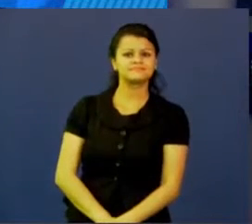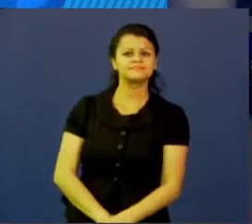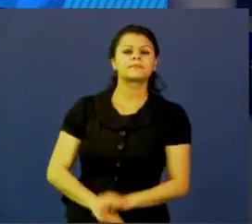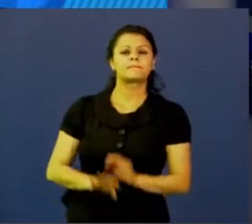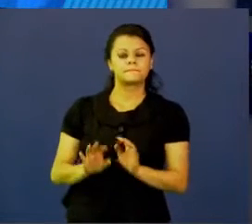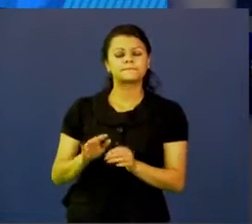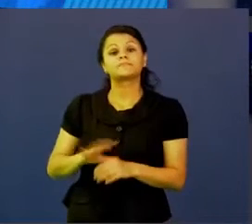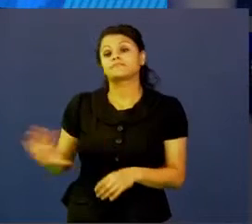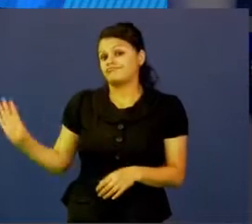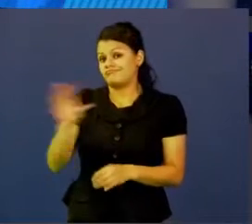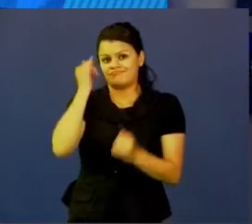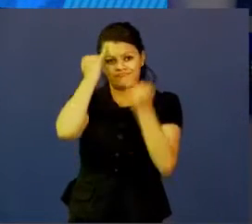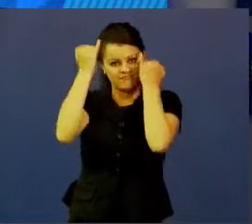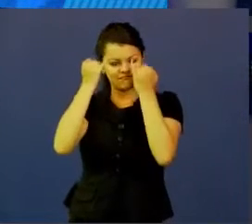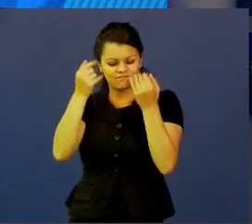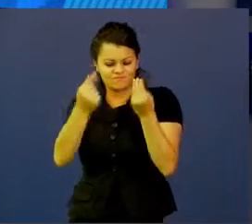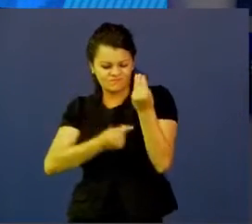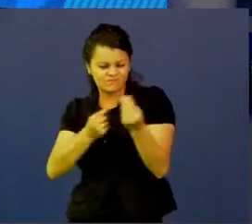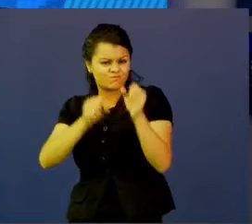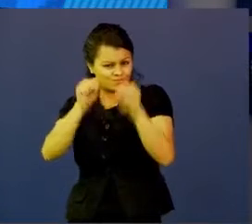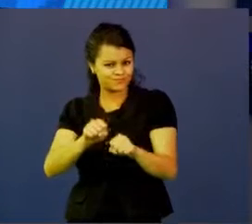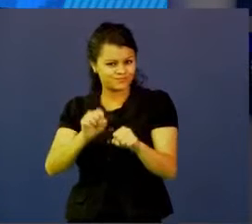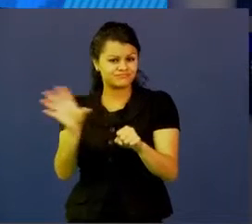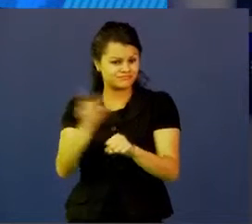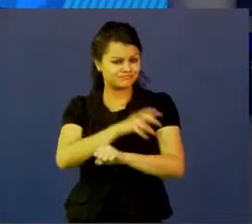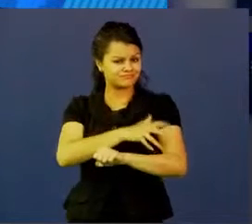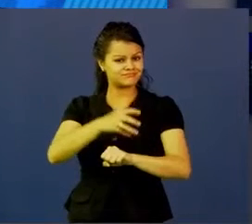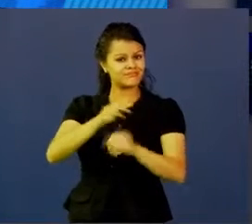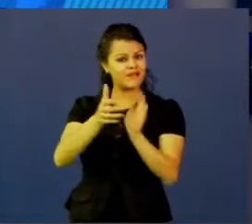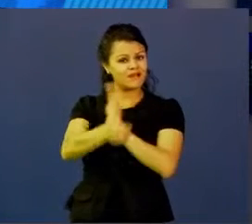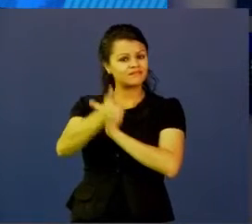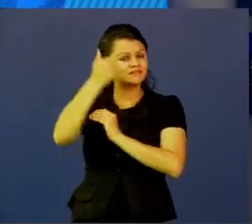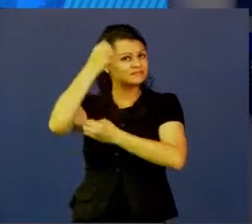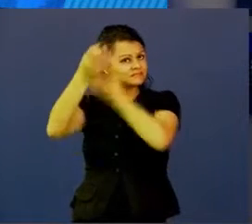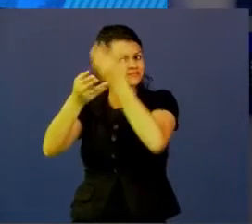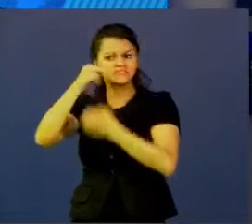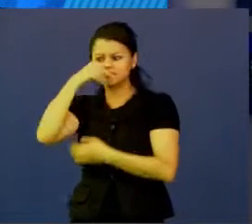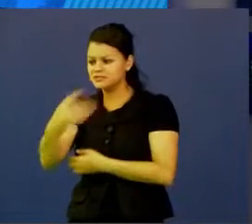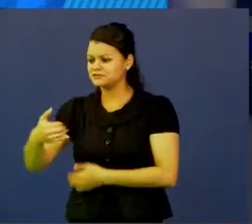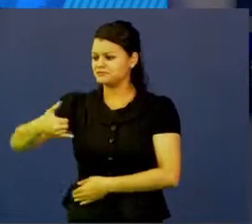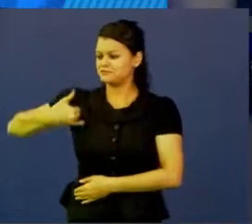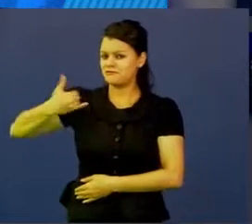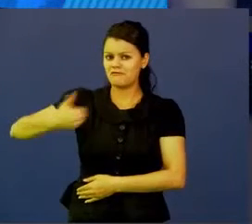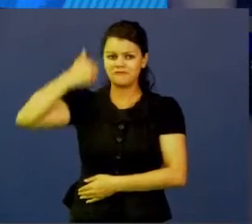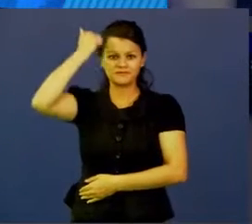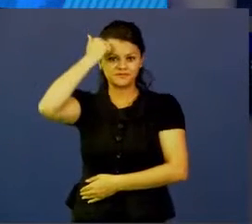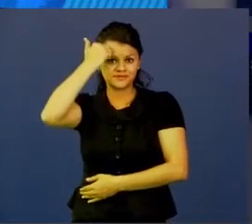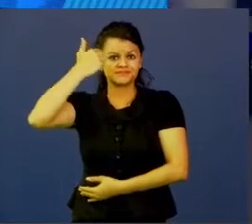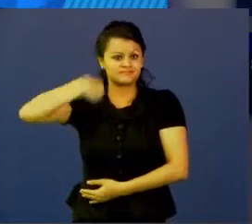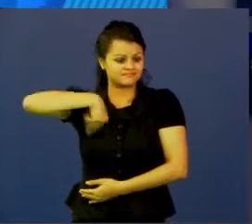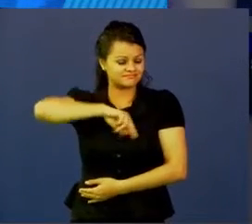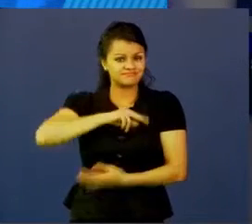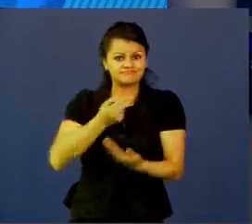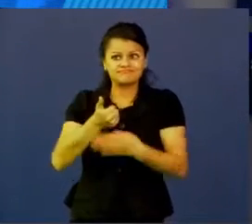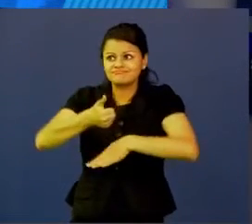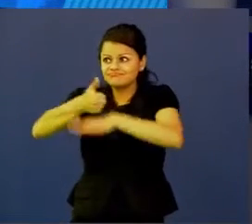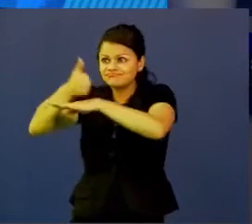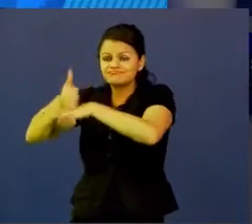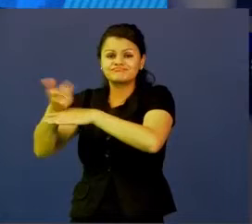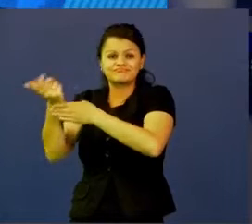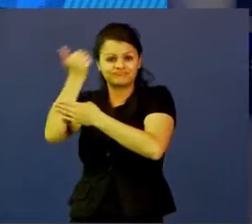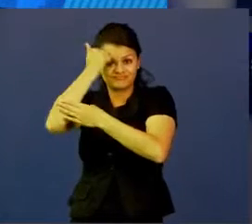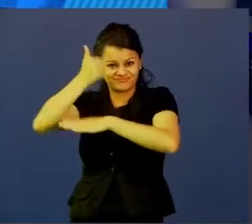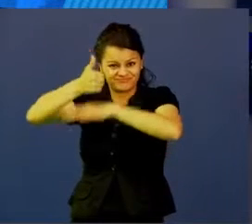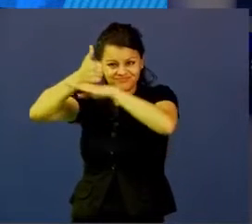tenemos esa capacidad creativa, los niños lo tienen, los jóvenes lo tienen, nosotros los docentes lo tenemos, los directores, los docentes